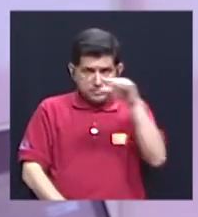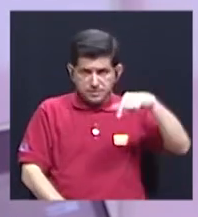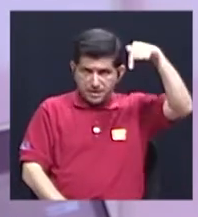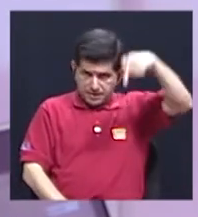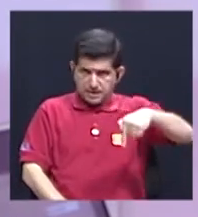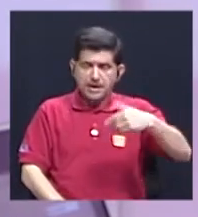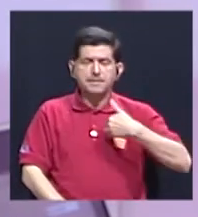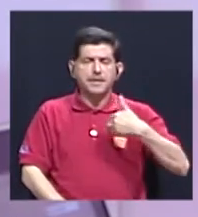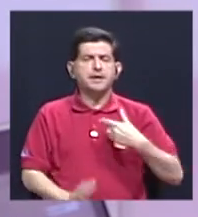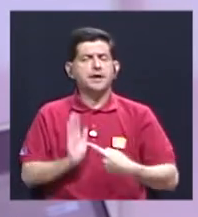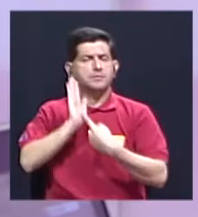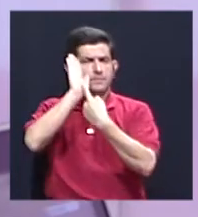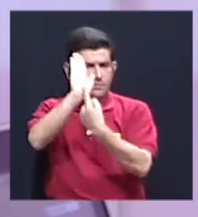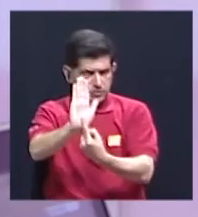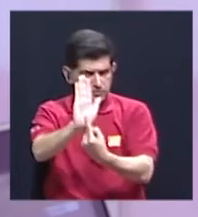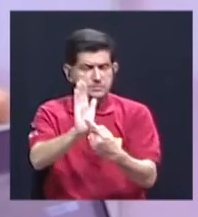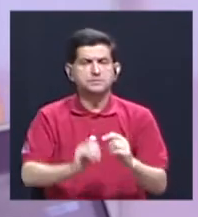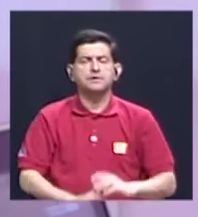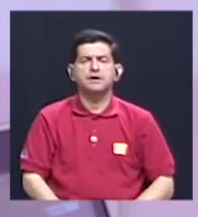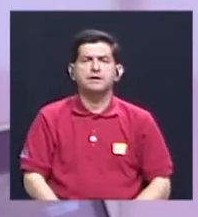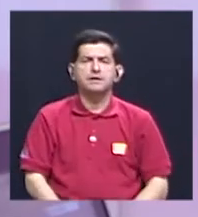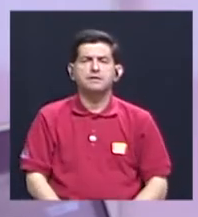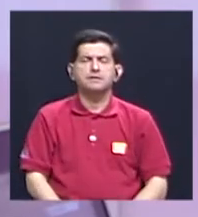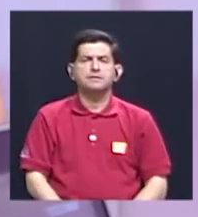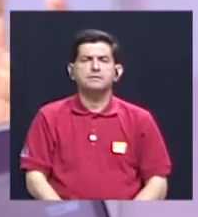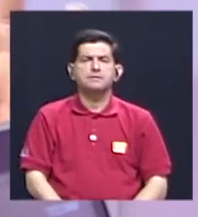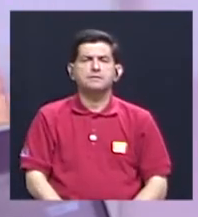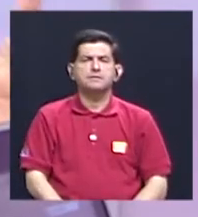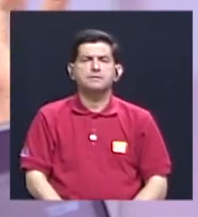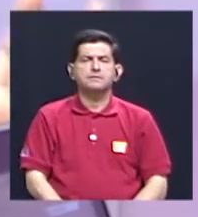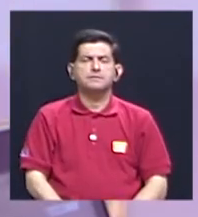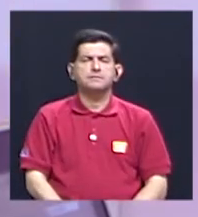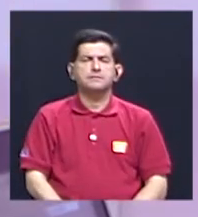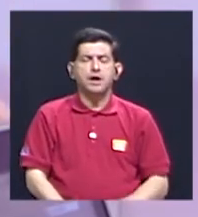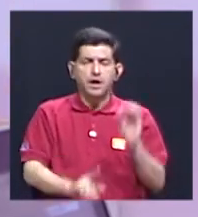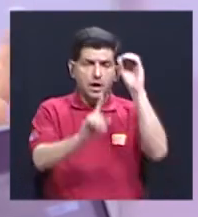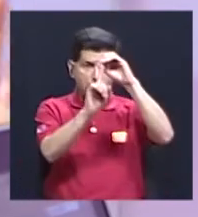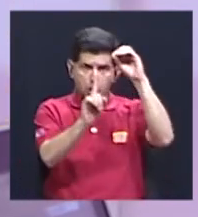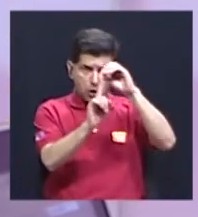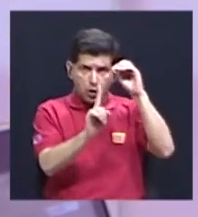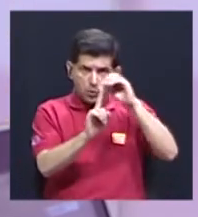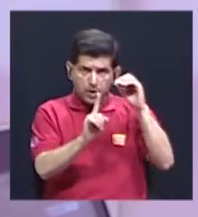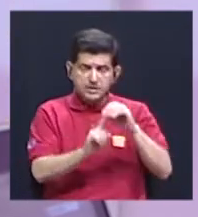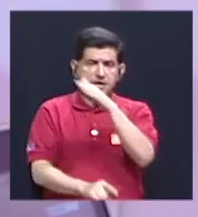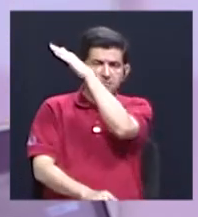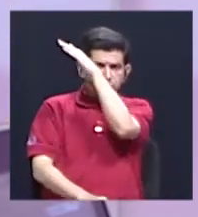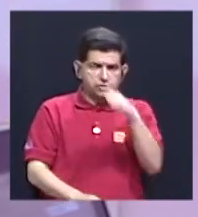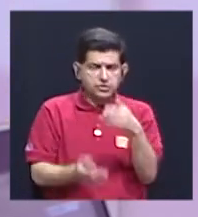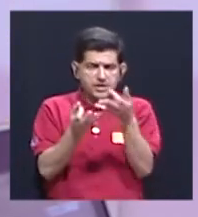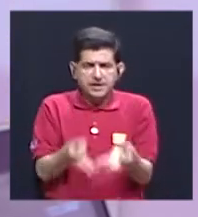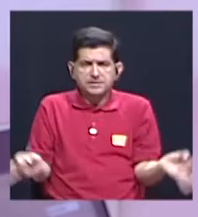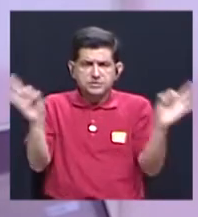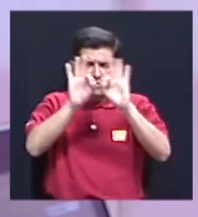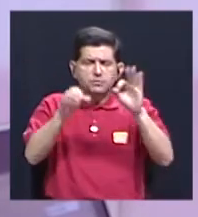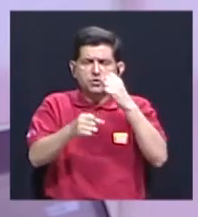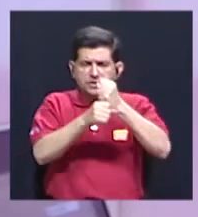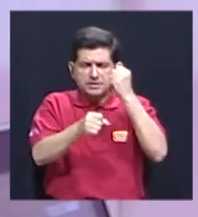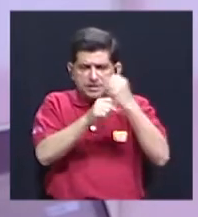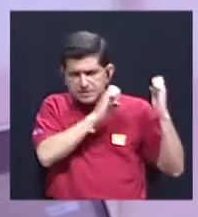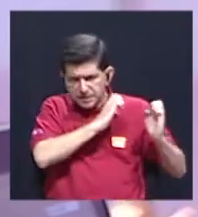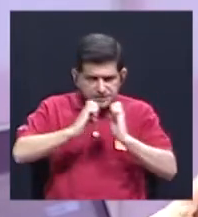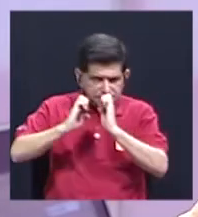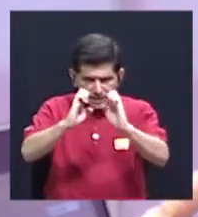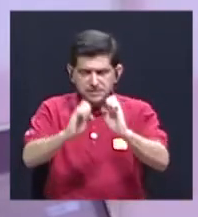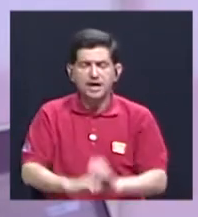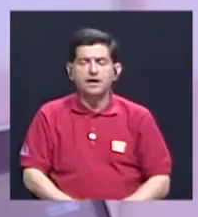tenemos una presentación de los objetivos, ejes estratégicos de trabajo en el